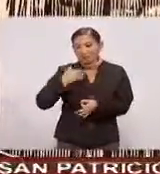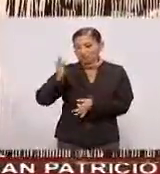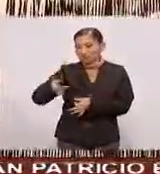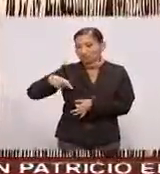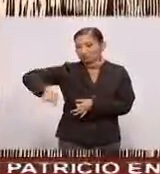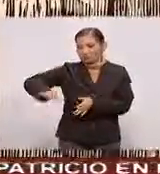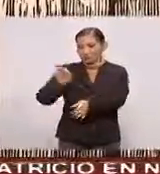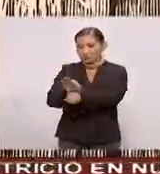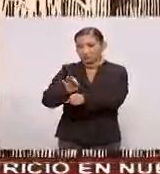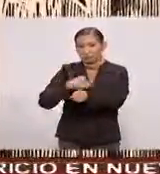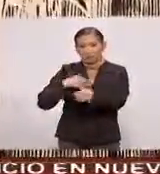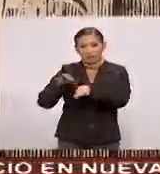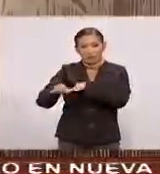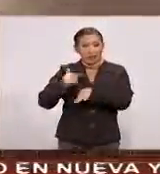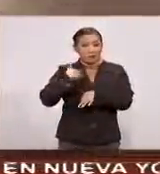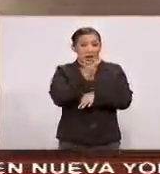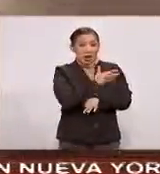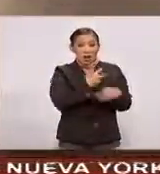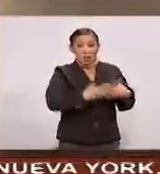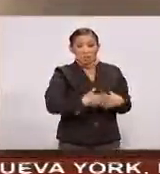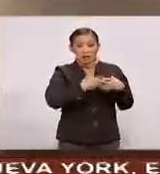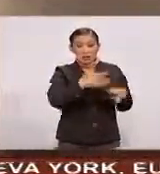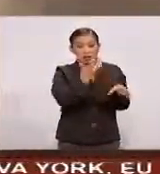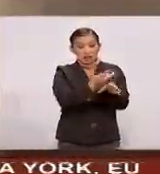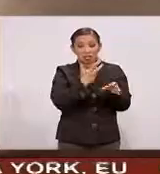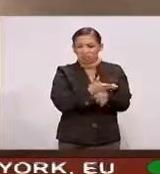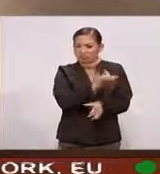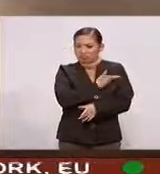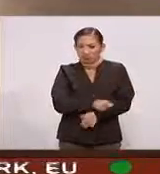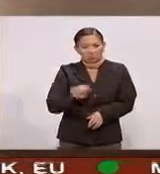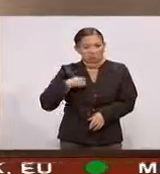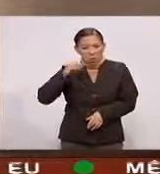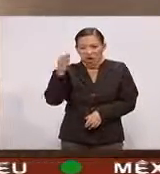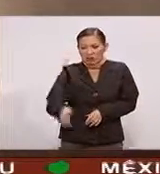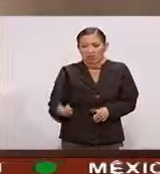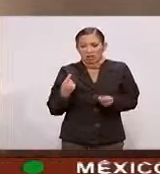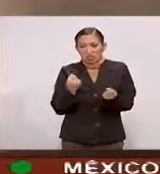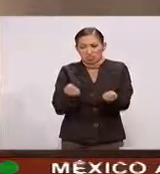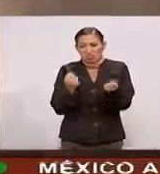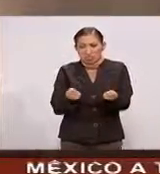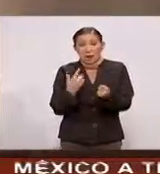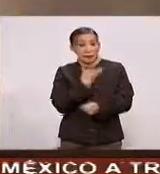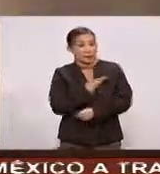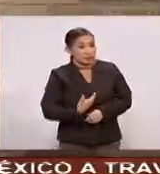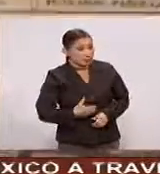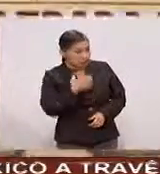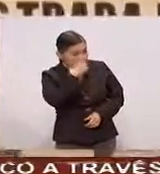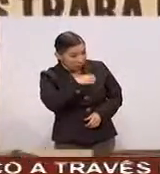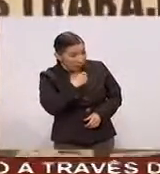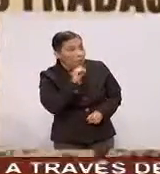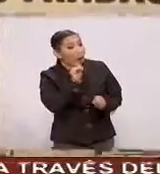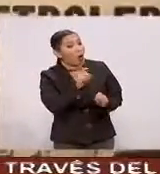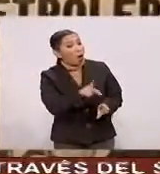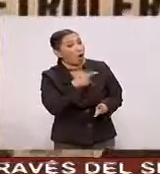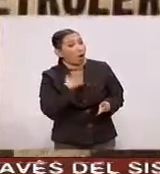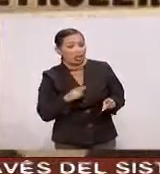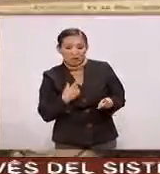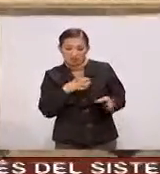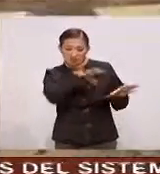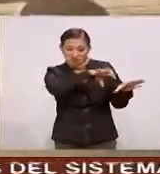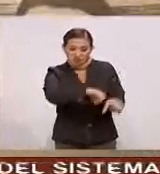Los empresarios Extranjeros Se rehusaron A cumplir Con las demandas De los trabajadores Por lo que El presidente Lázaro Cárdenas Decidió